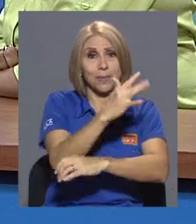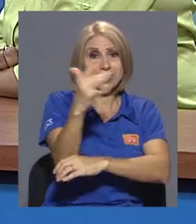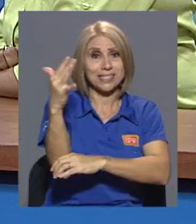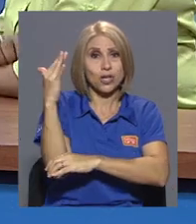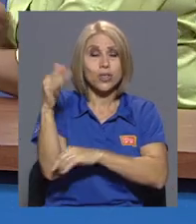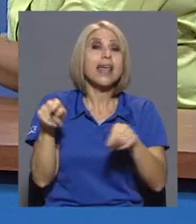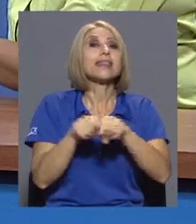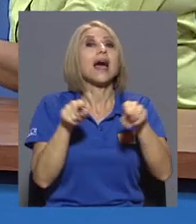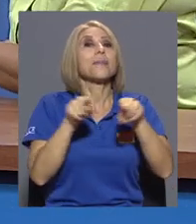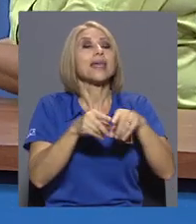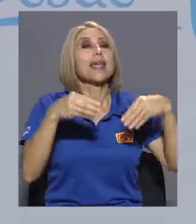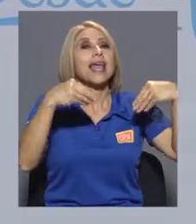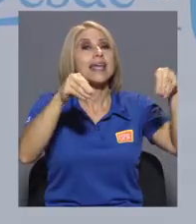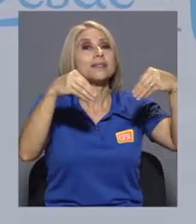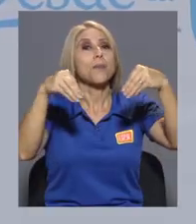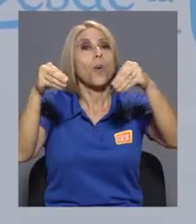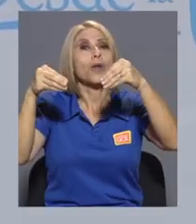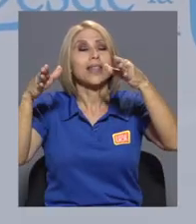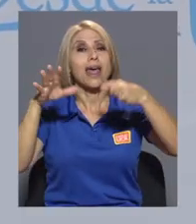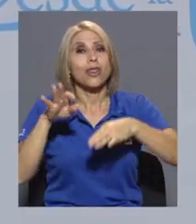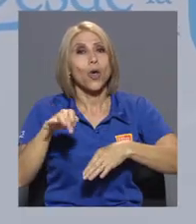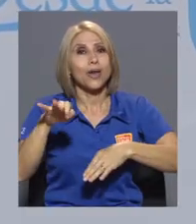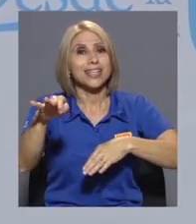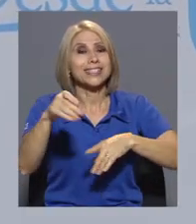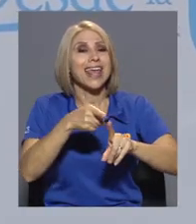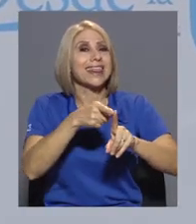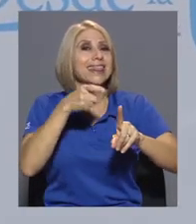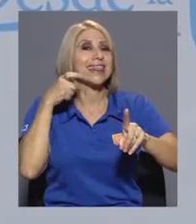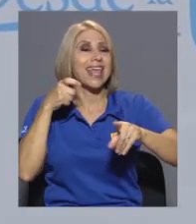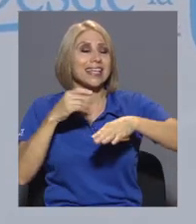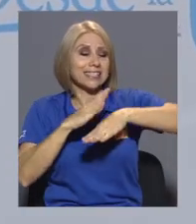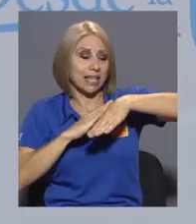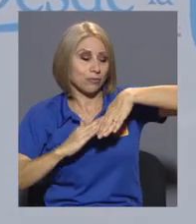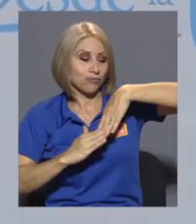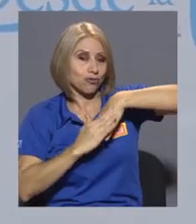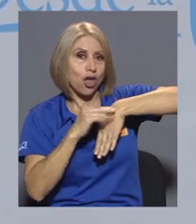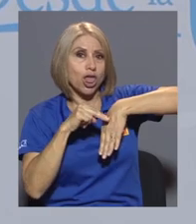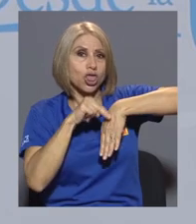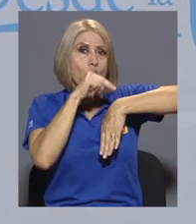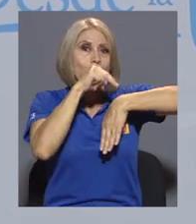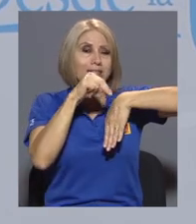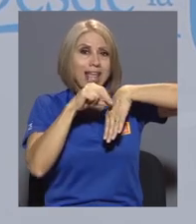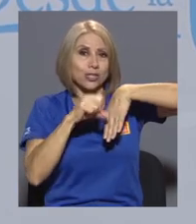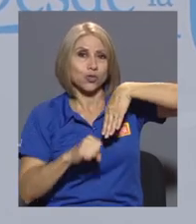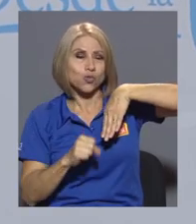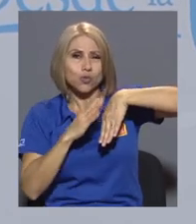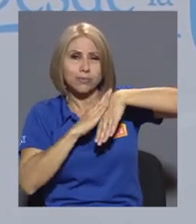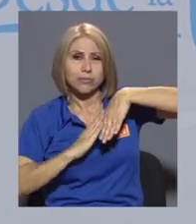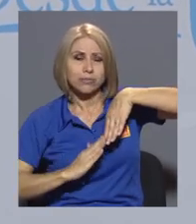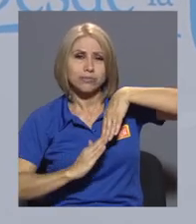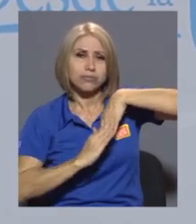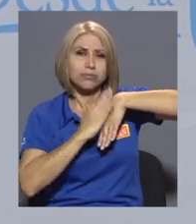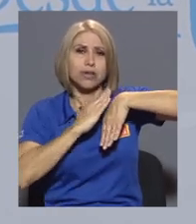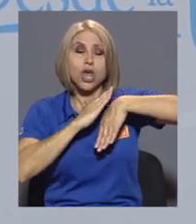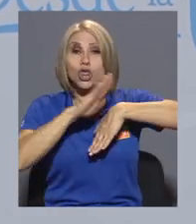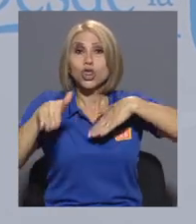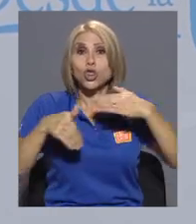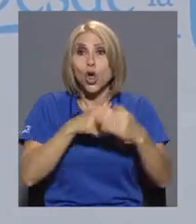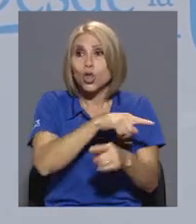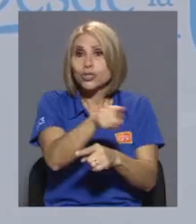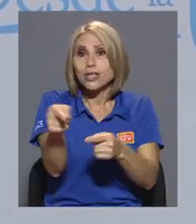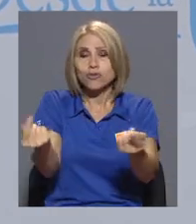frontera norte con la frontera sur. Todas personas que vinieron acatando o siguiendo una llamada que